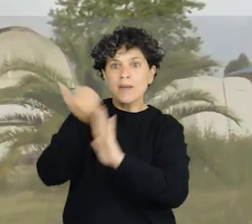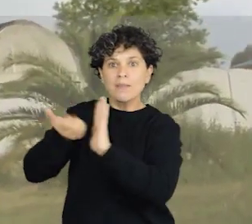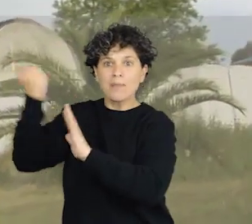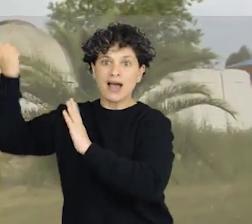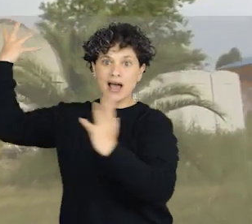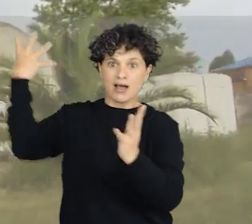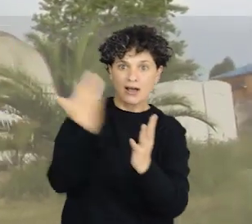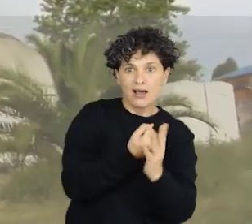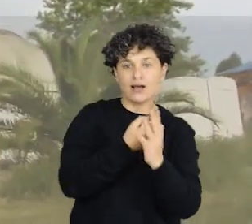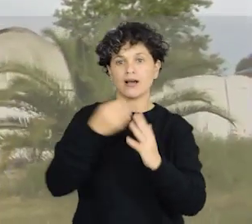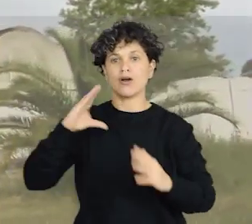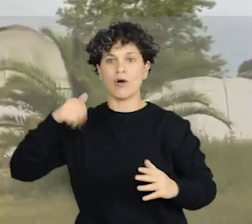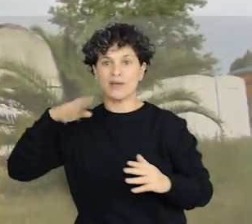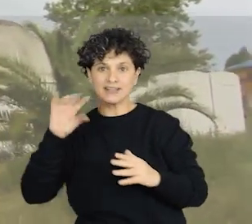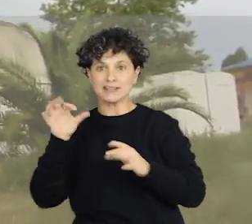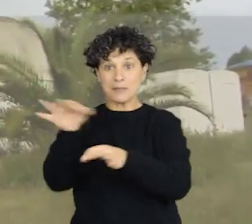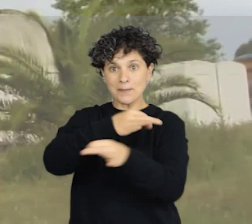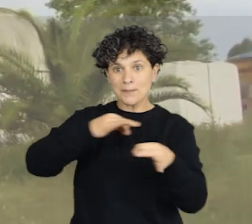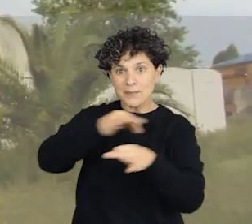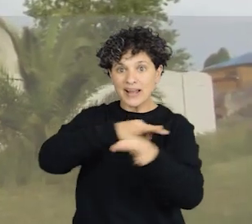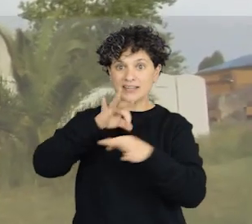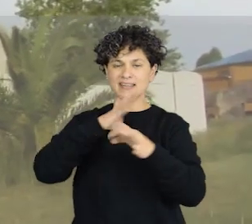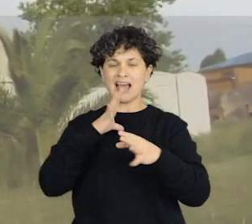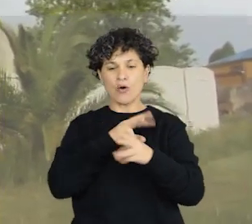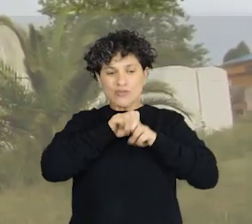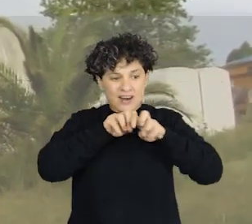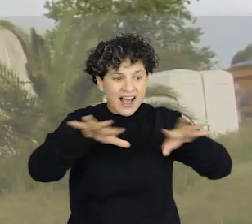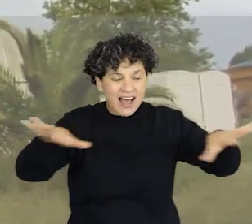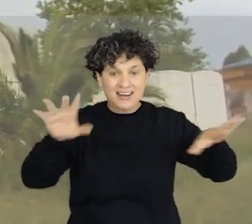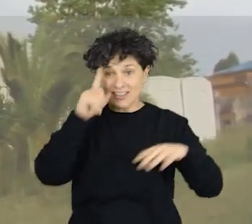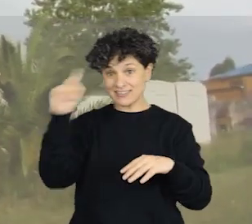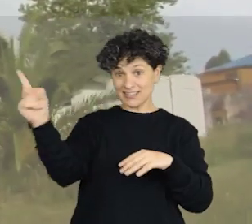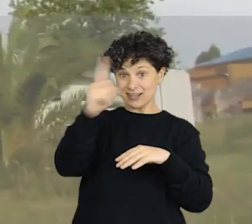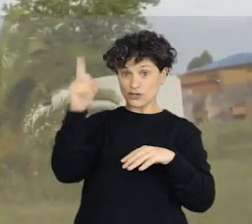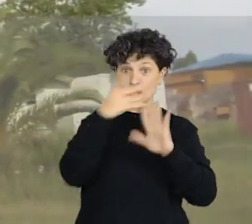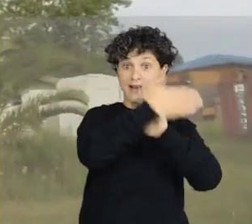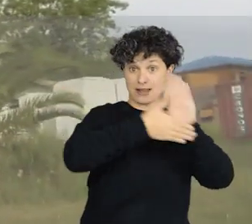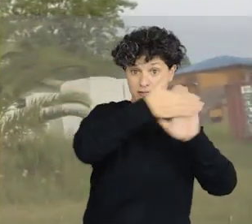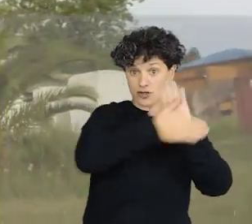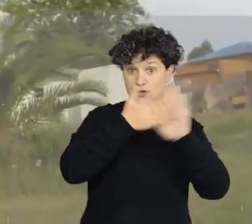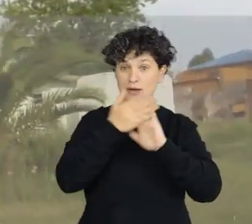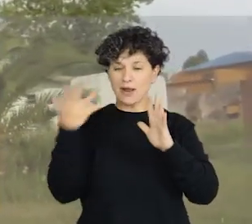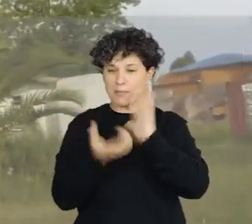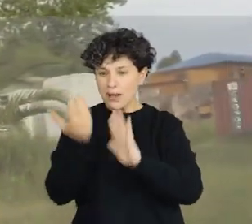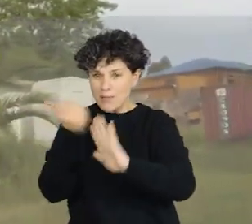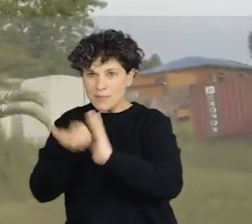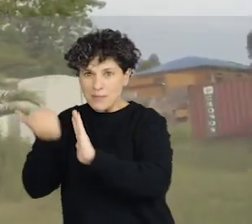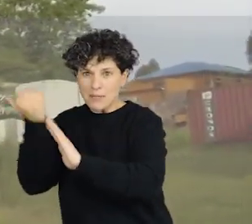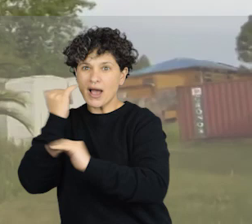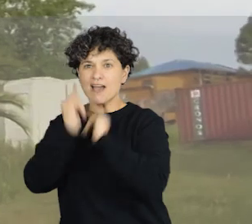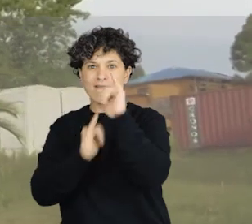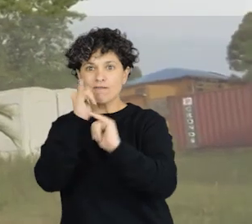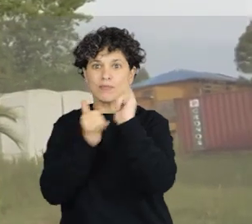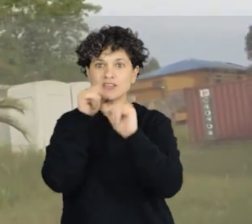que tienen el fin de catalogar estos objetos para saber, en definitiva, si alguno de ellos puede llegar a impactar contra nuestro planeta en algún